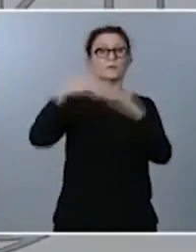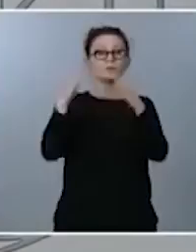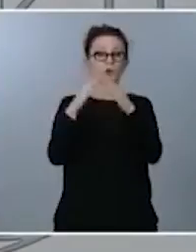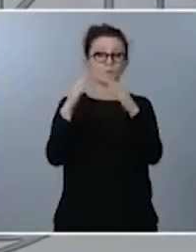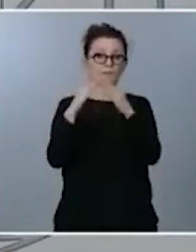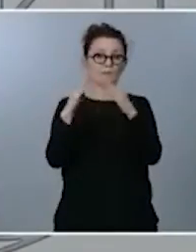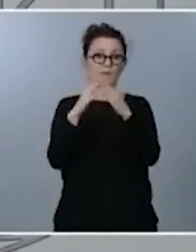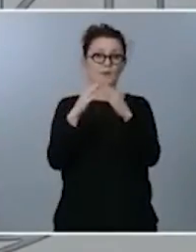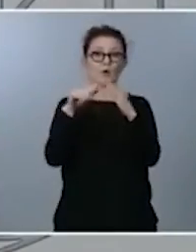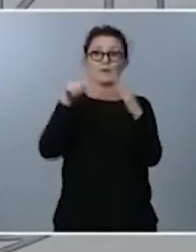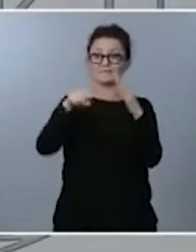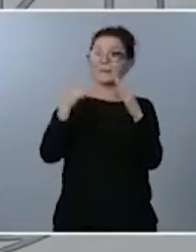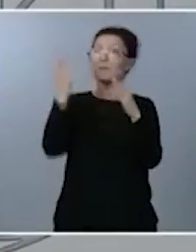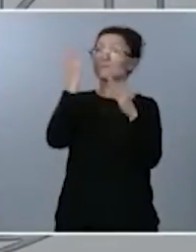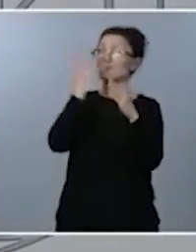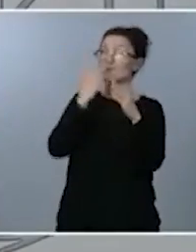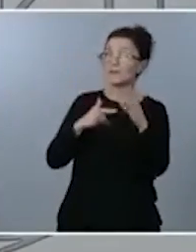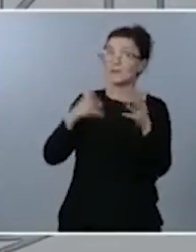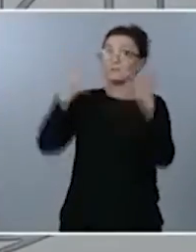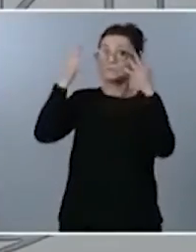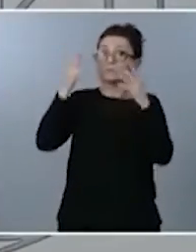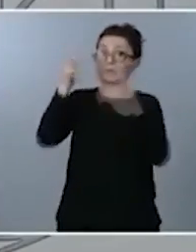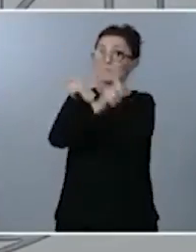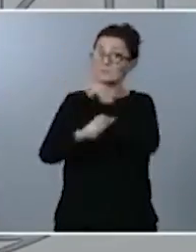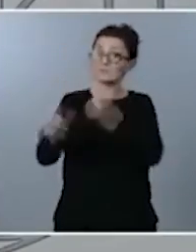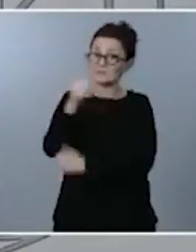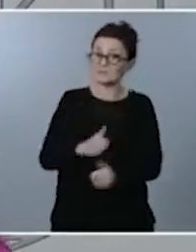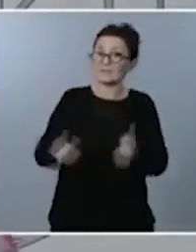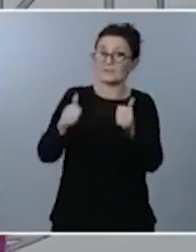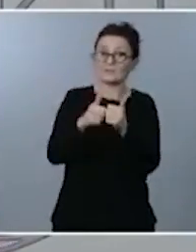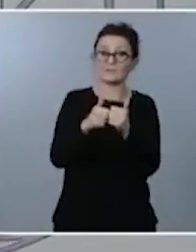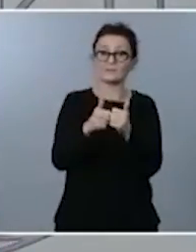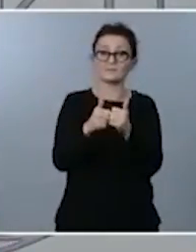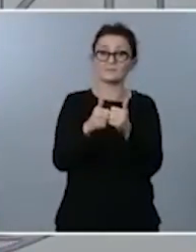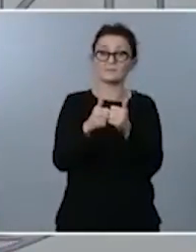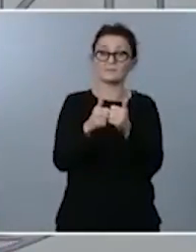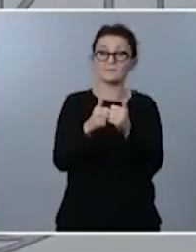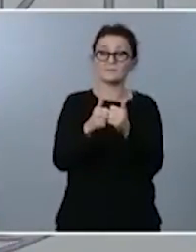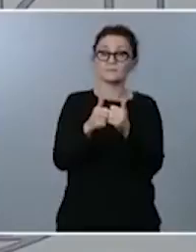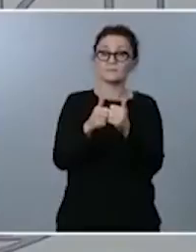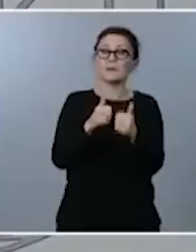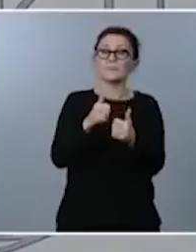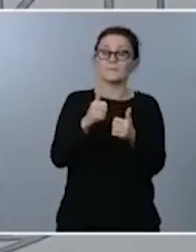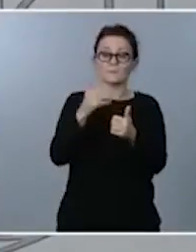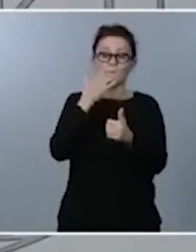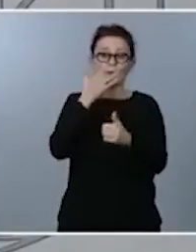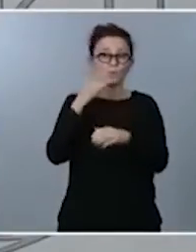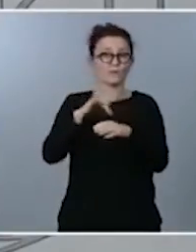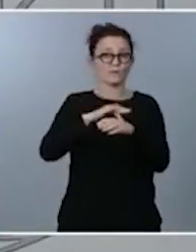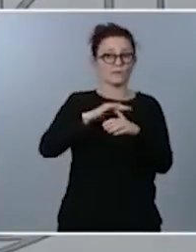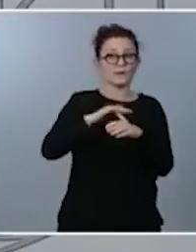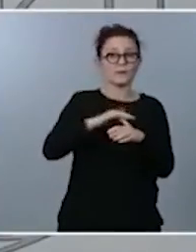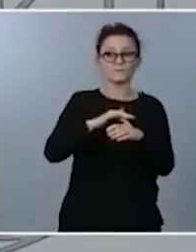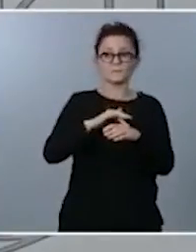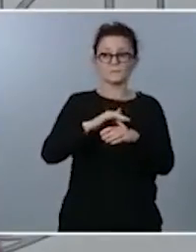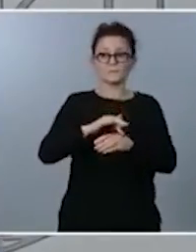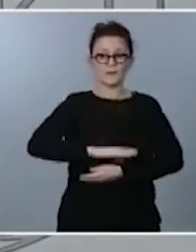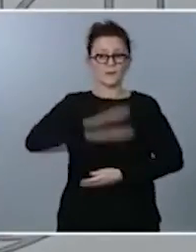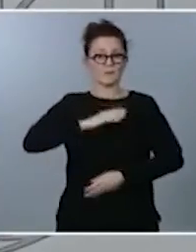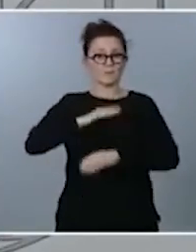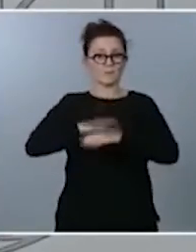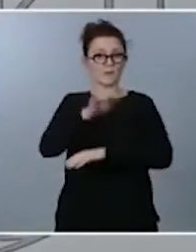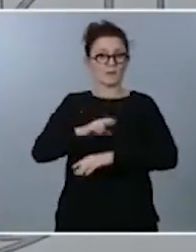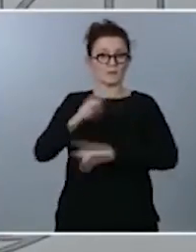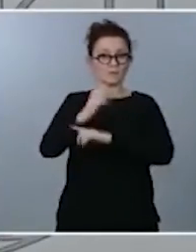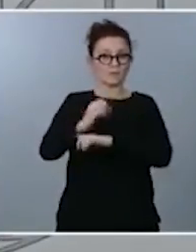preferido por parte de las personas dependientes para que realmente la digitalización la capacidad de refuerzo de la atención